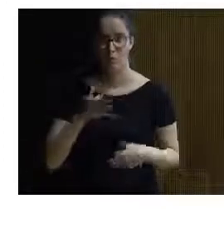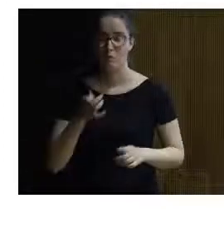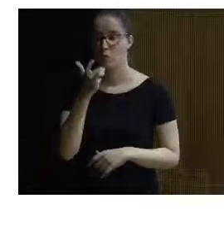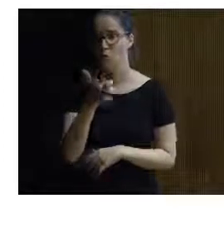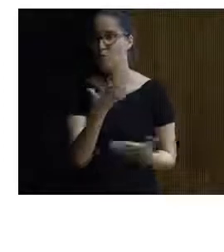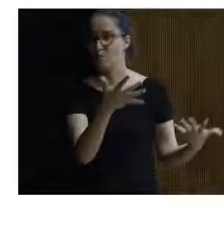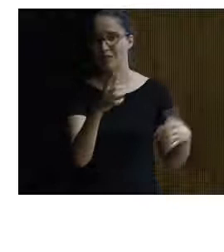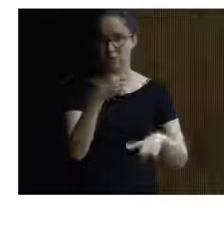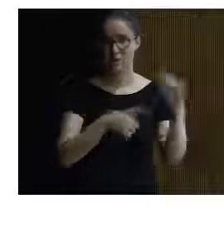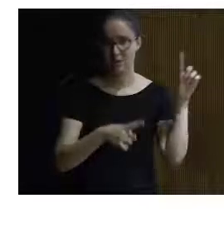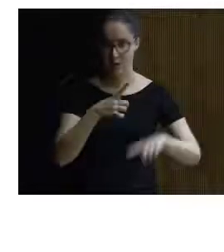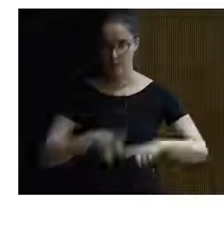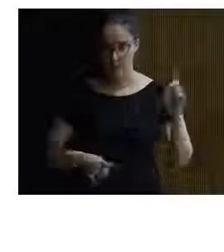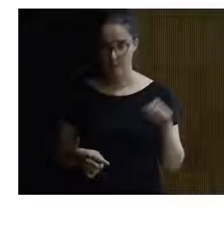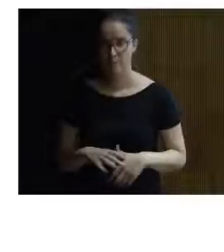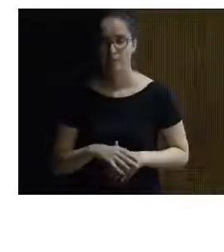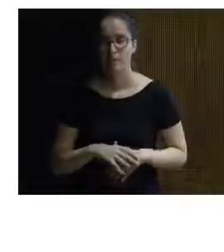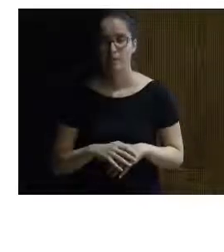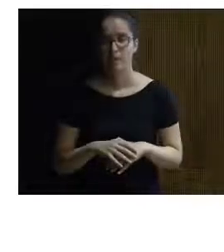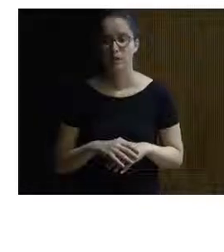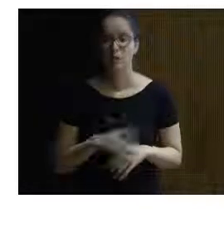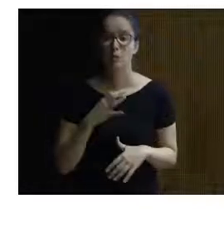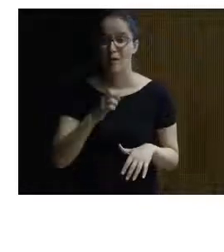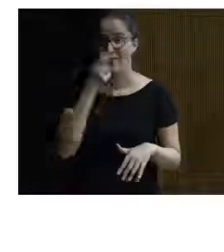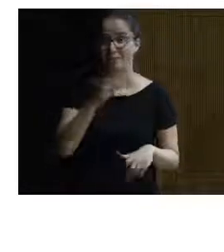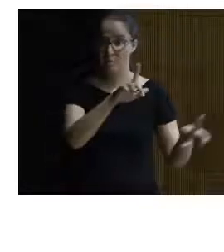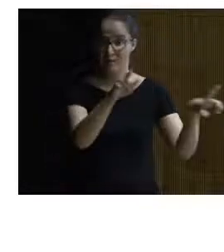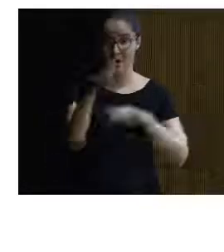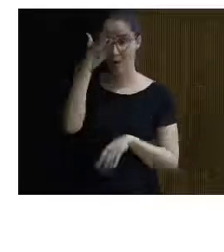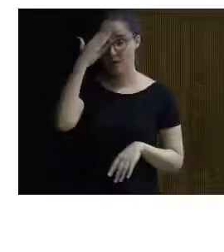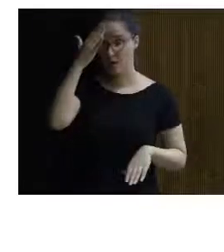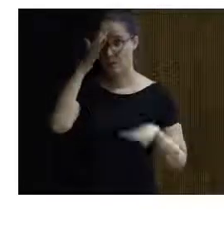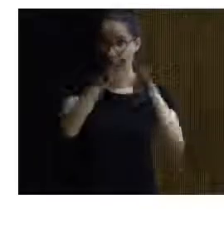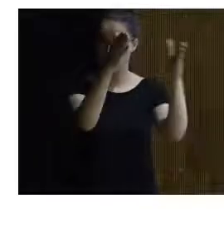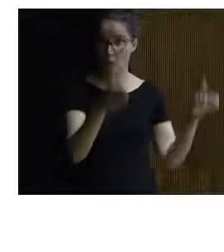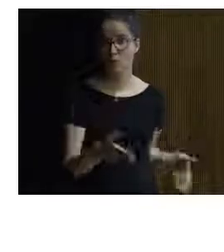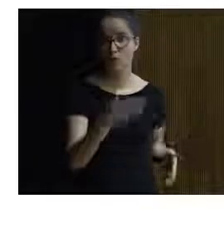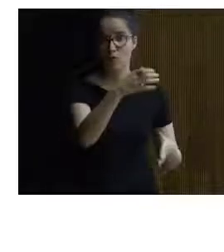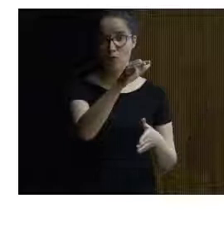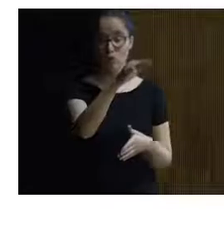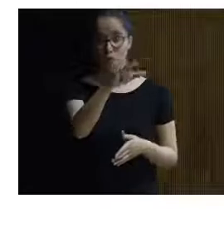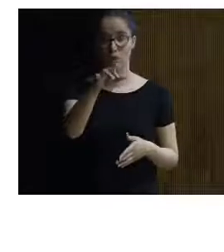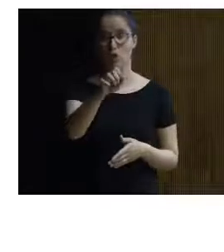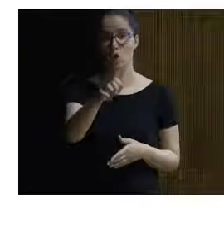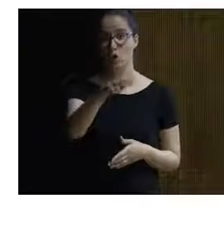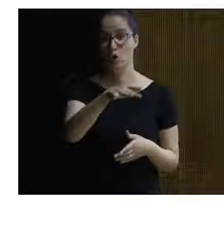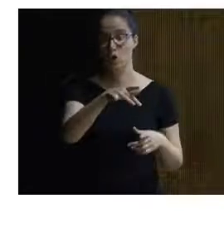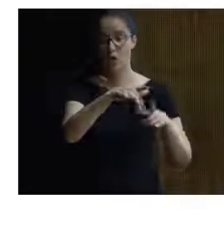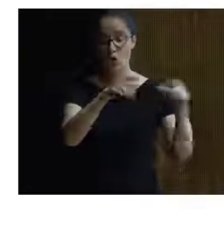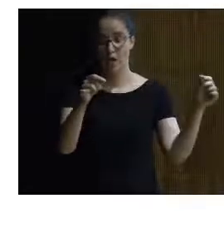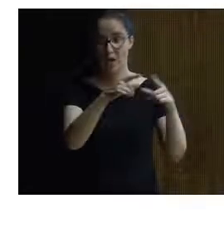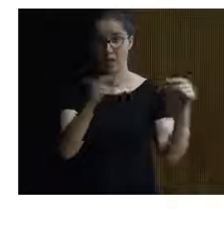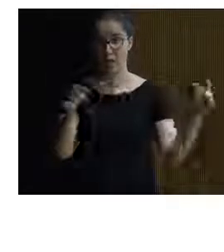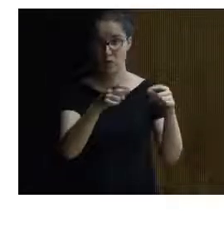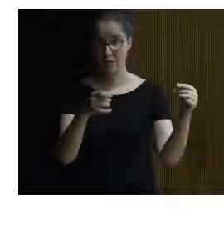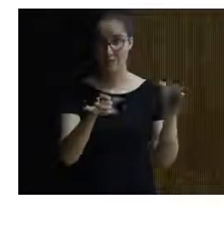duración aproximada de media hora y se puede visitar el panel principal de la cueva de Tito y Bustillo ubicada en el en el oriente de Asturias